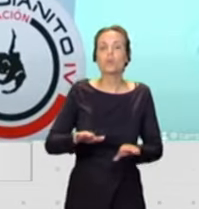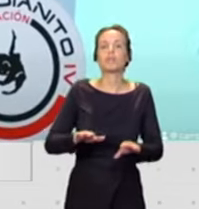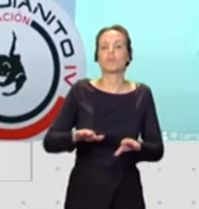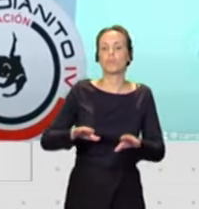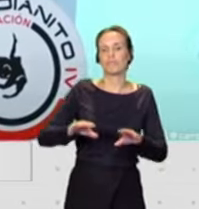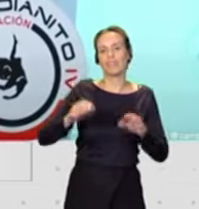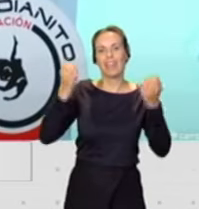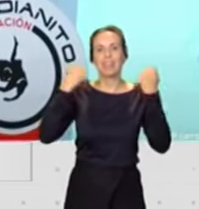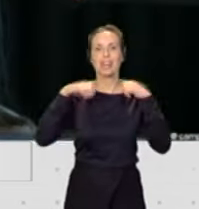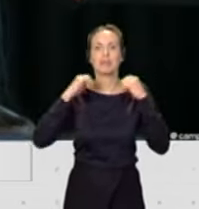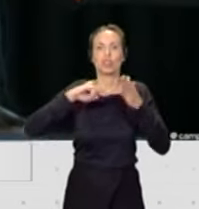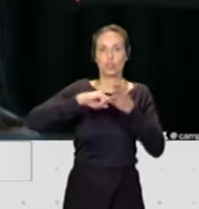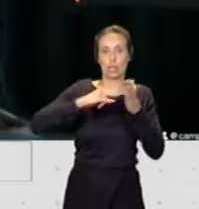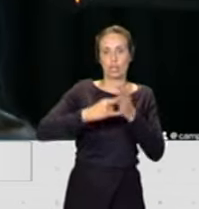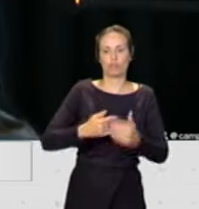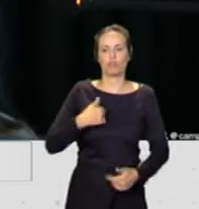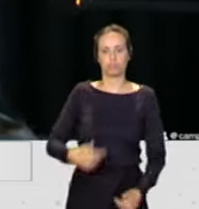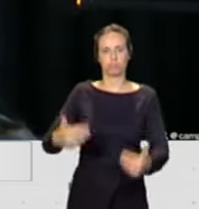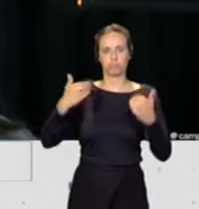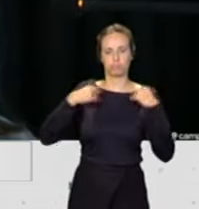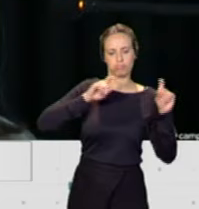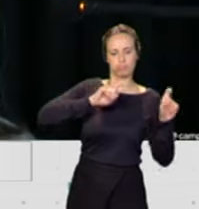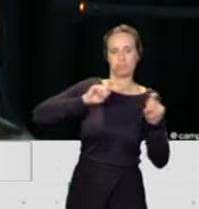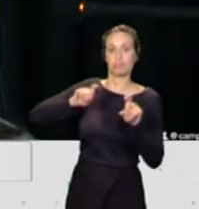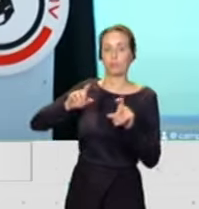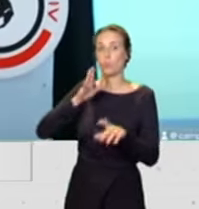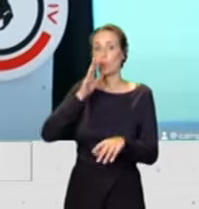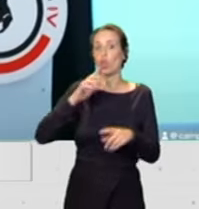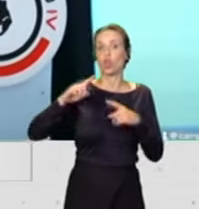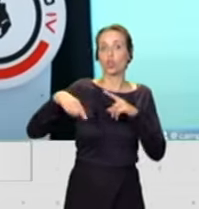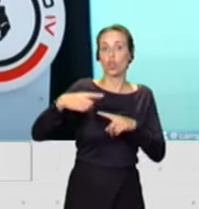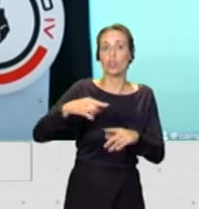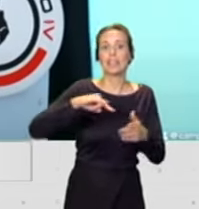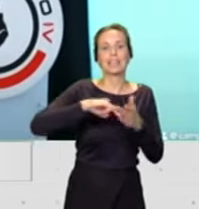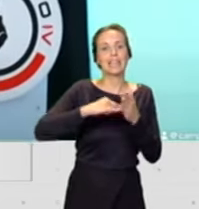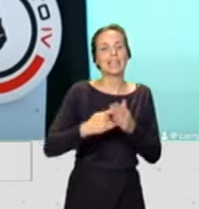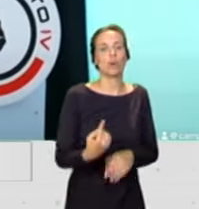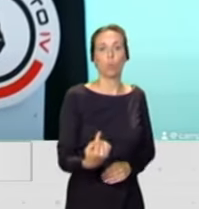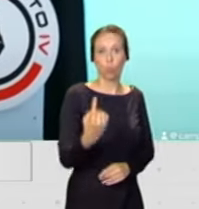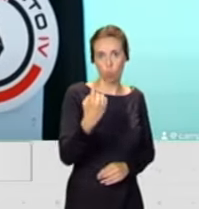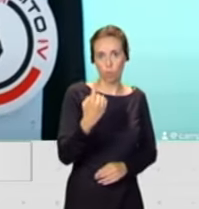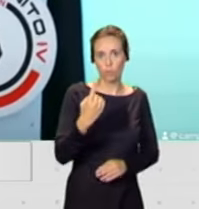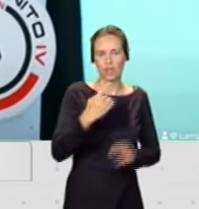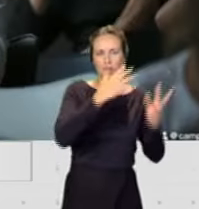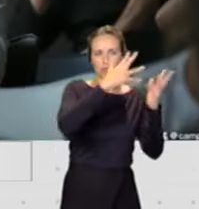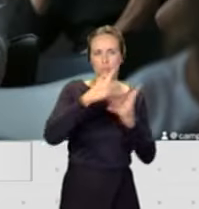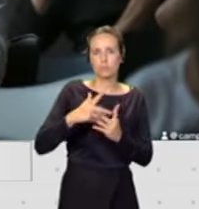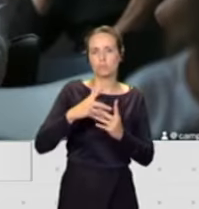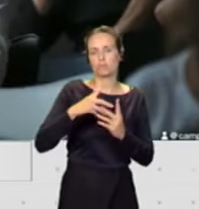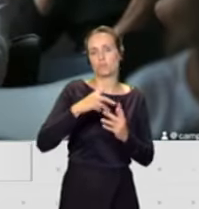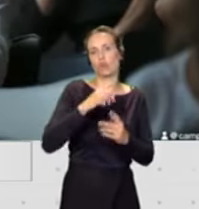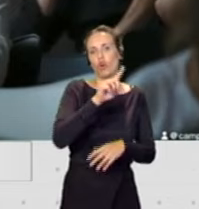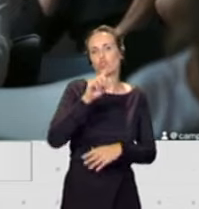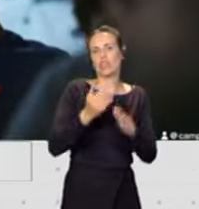yo, pues intentaremos hacer todos los días una técnica, son 11 días de campus